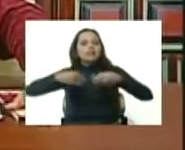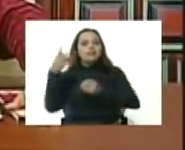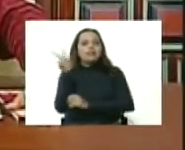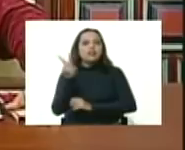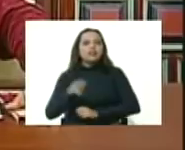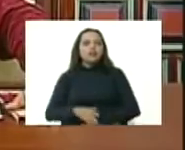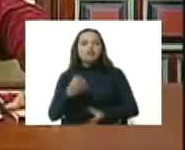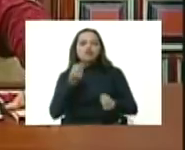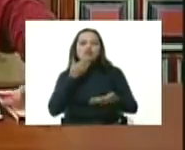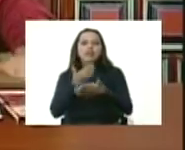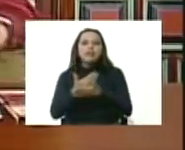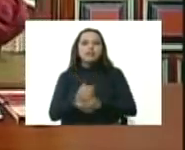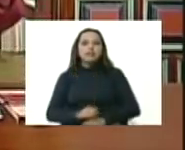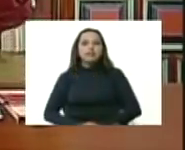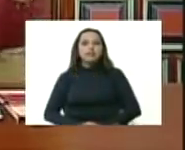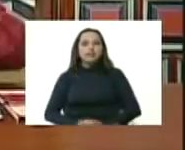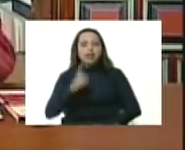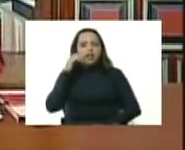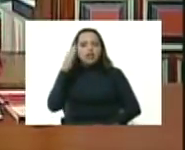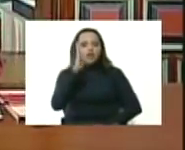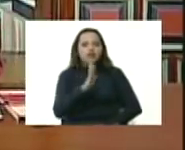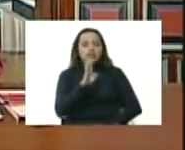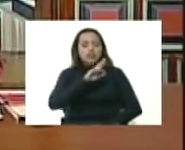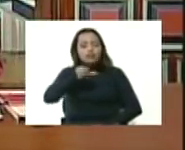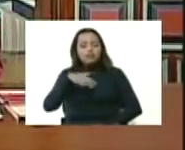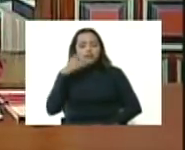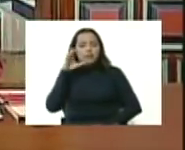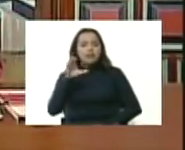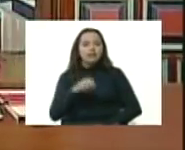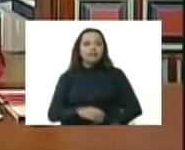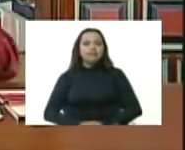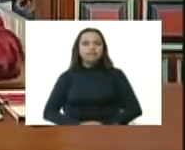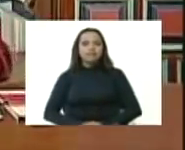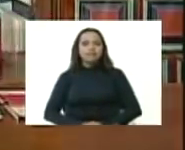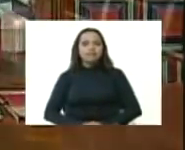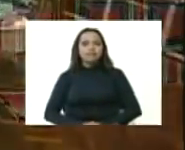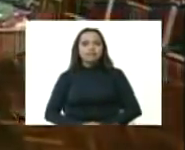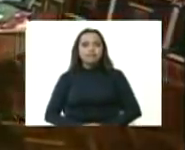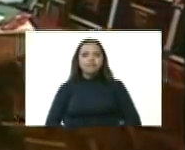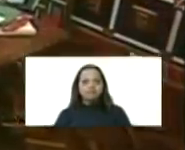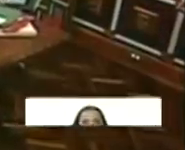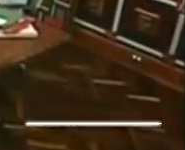muchas gracias que Dios bendiga nuestra patria muchas gracias gracias